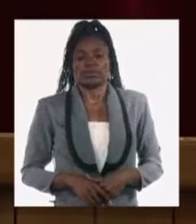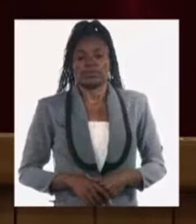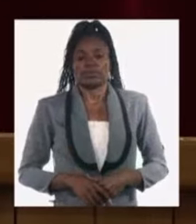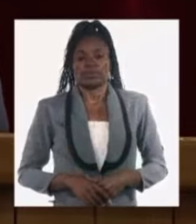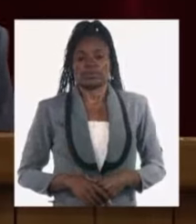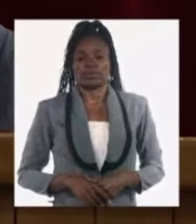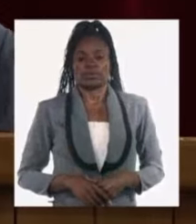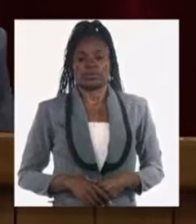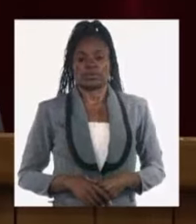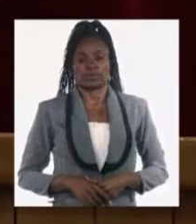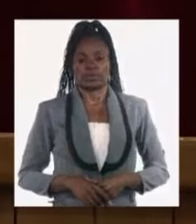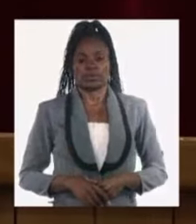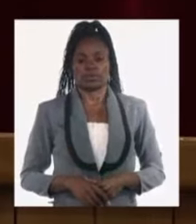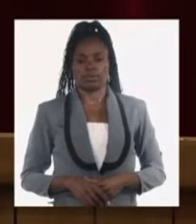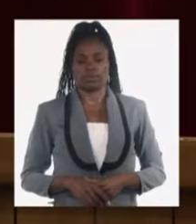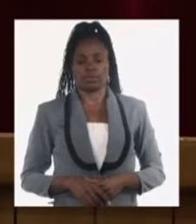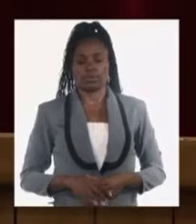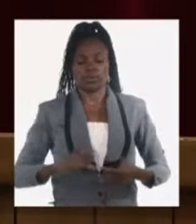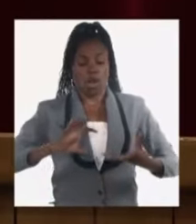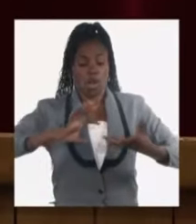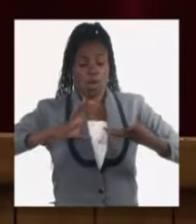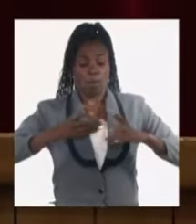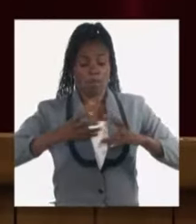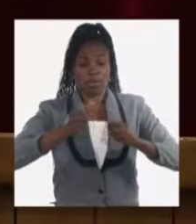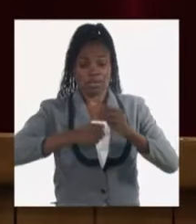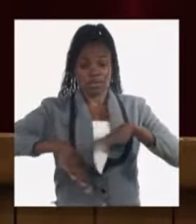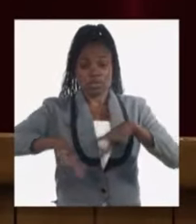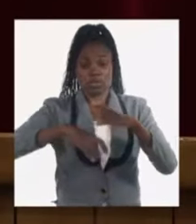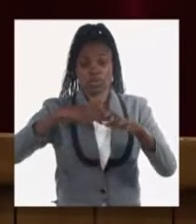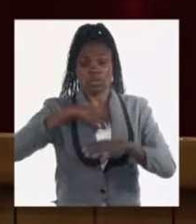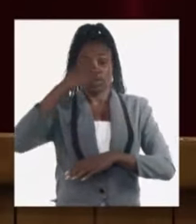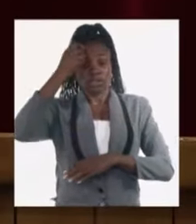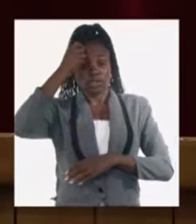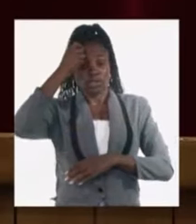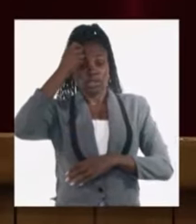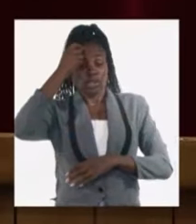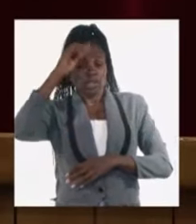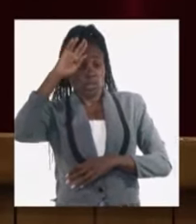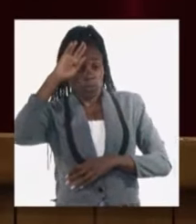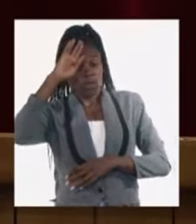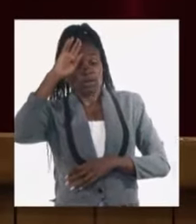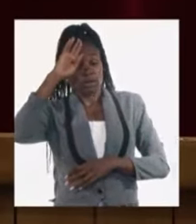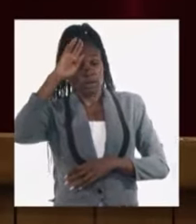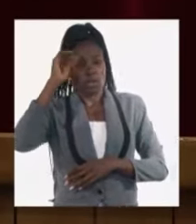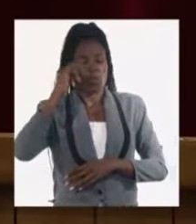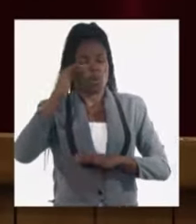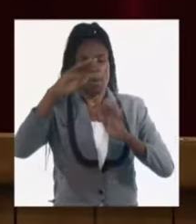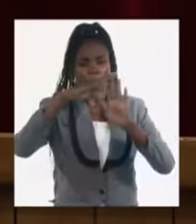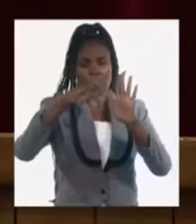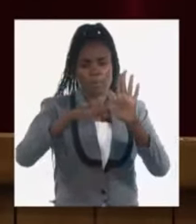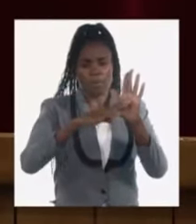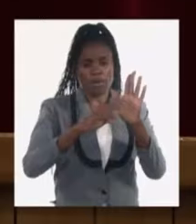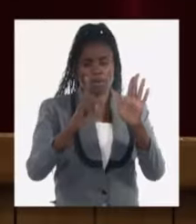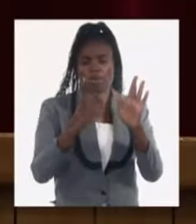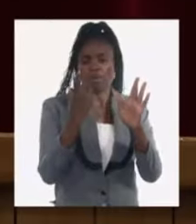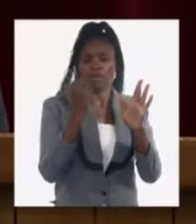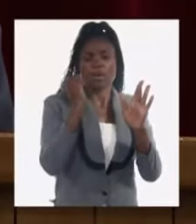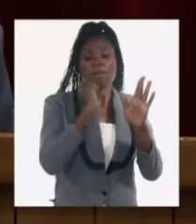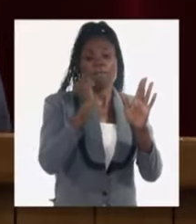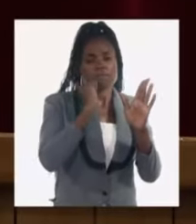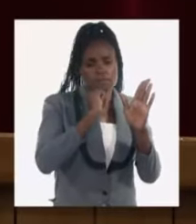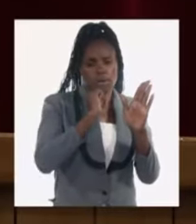en medio de esta compleja situación que enfrenta la economía del país se han adoptado un conjunto de medidas también no suficientes por supuesto